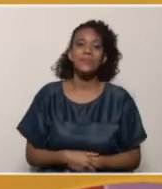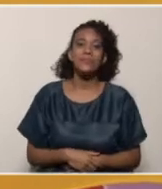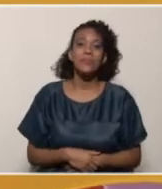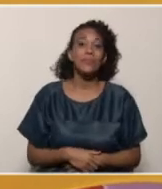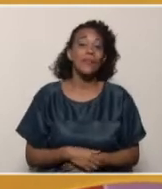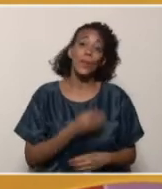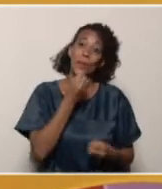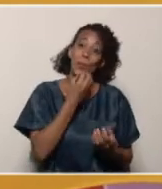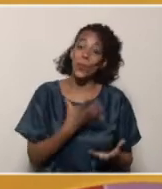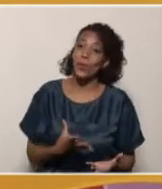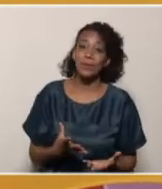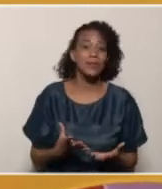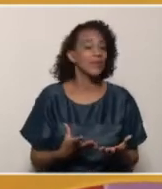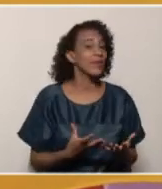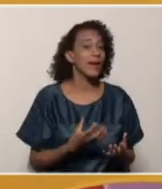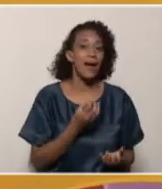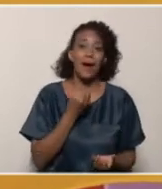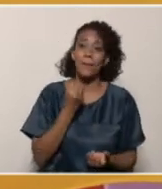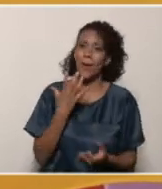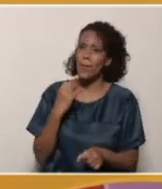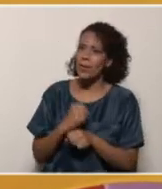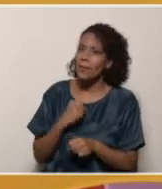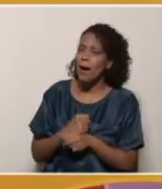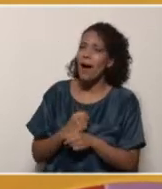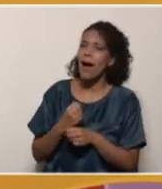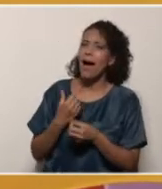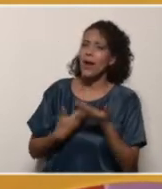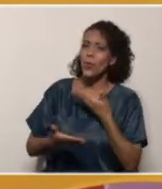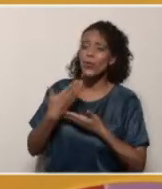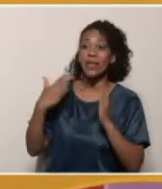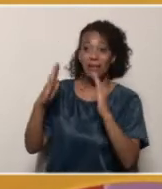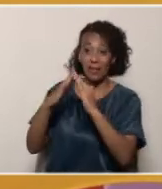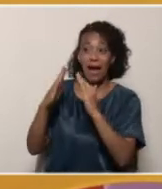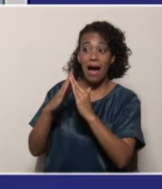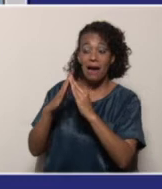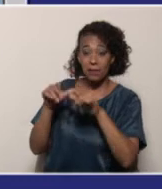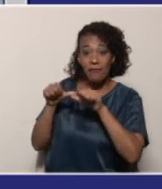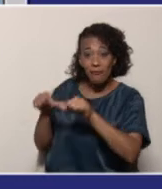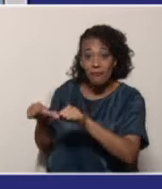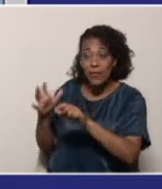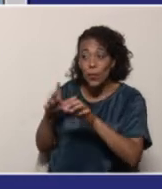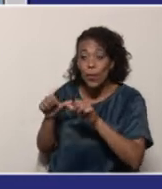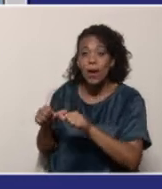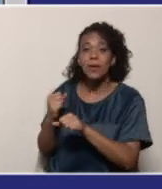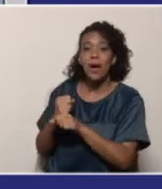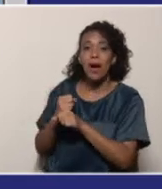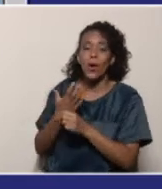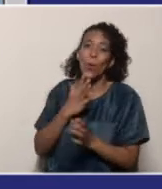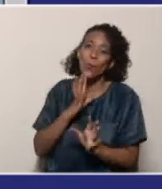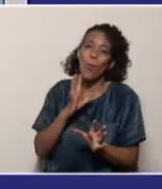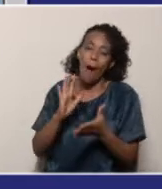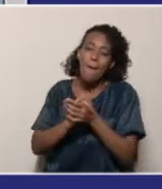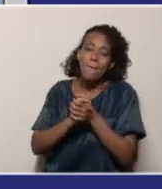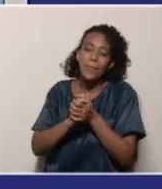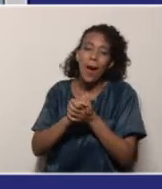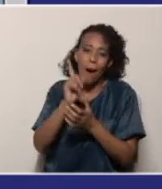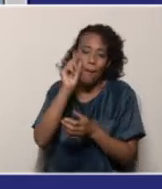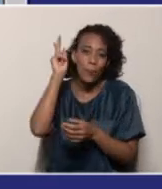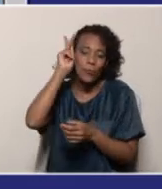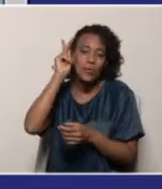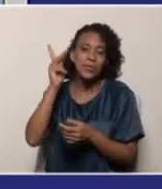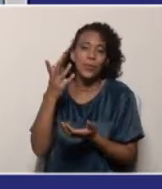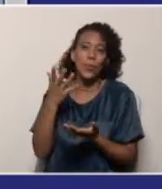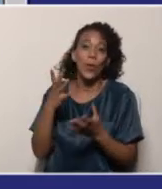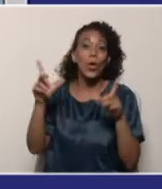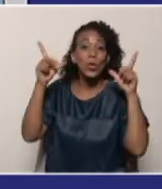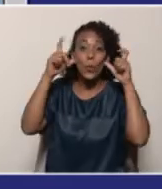Bueno, por supuesto, vamos a estar trabajando desde casa y, como ya lo mencionaba el profesor Reinaldo, tomar registros